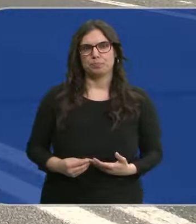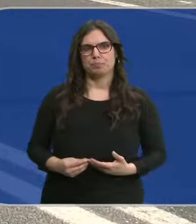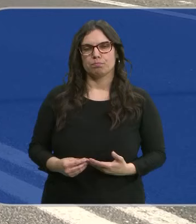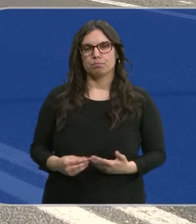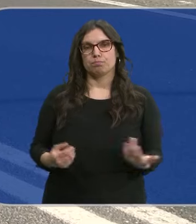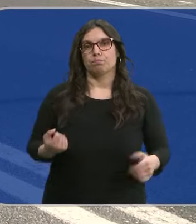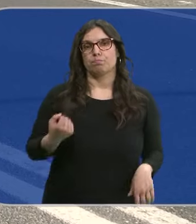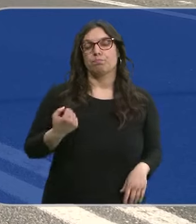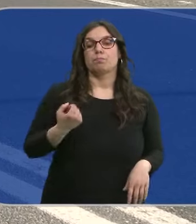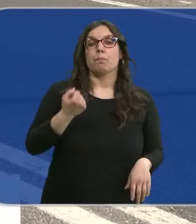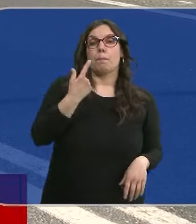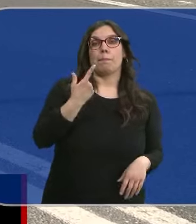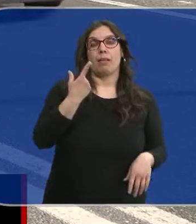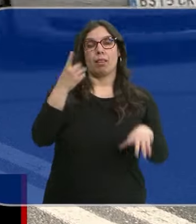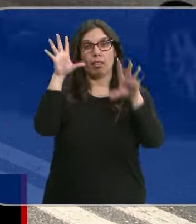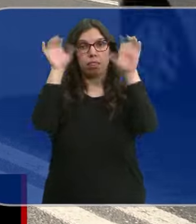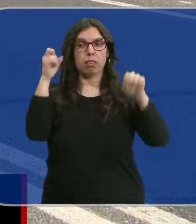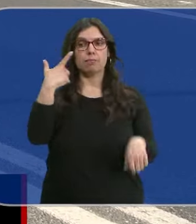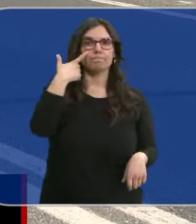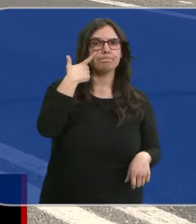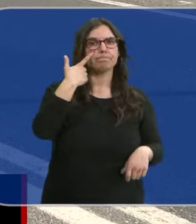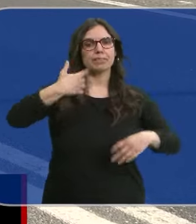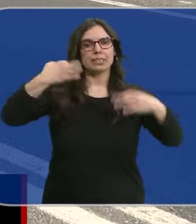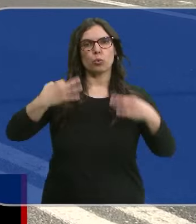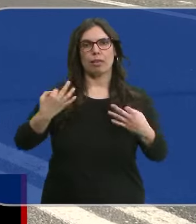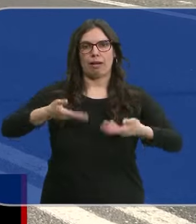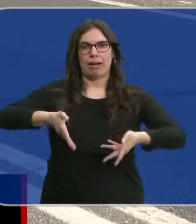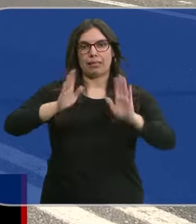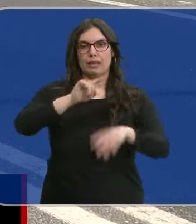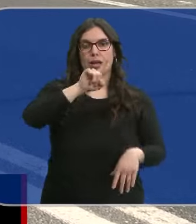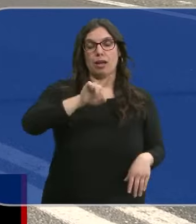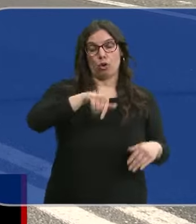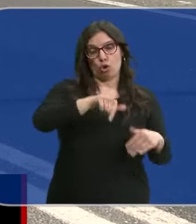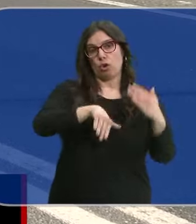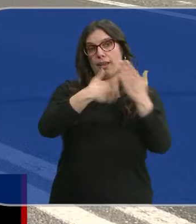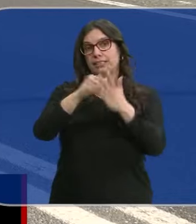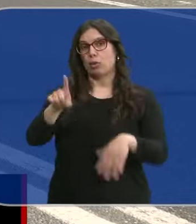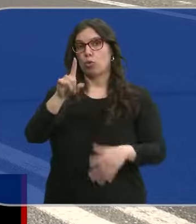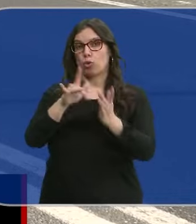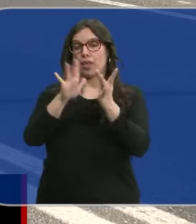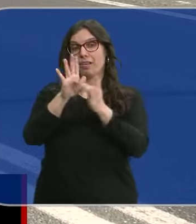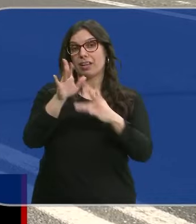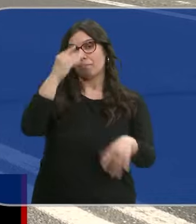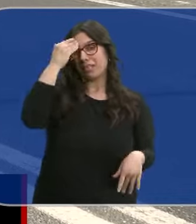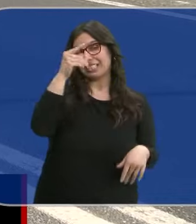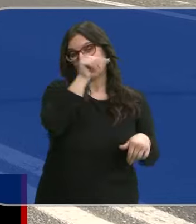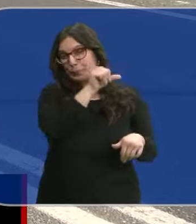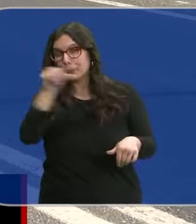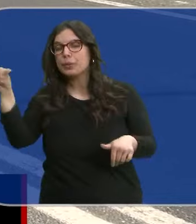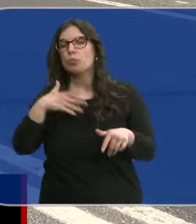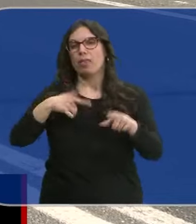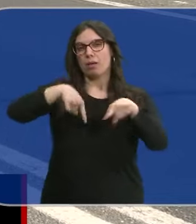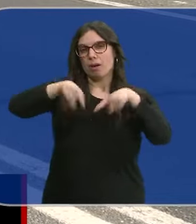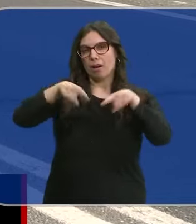Un millar de agentes velará por la seguridad de las carreteras. De aquí al 1 de abril se espera alcanzar casi los dos millones de